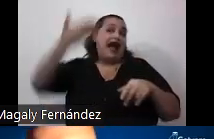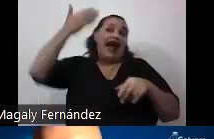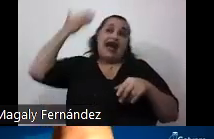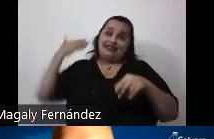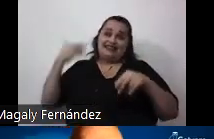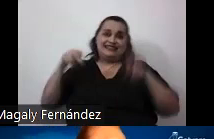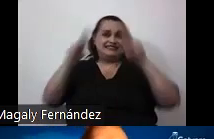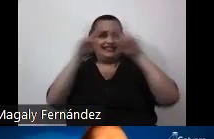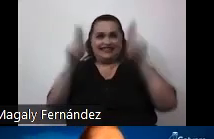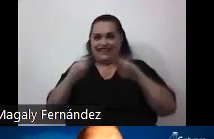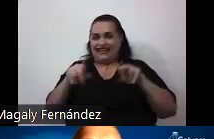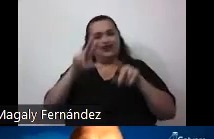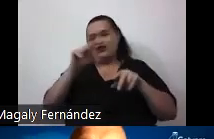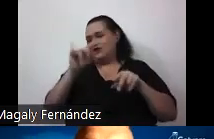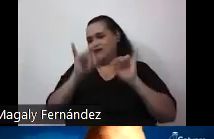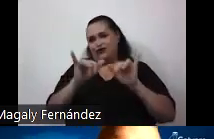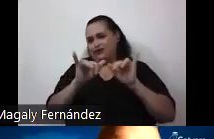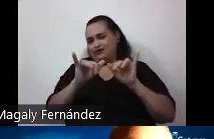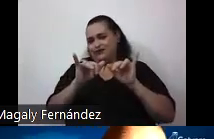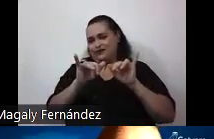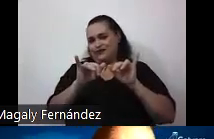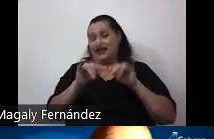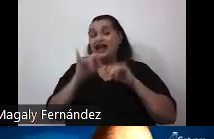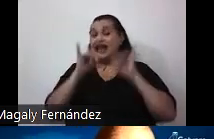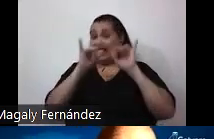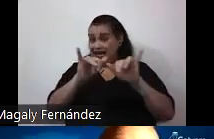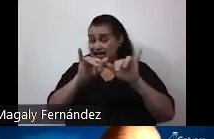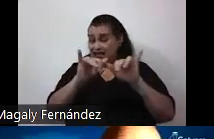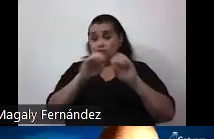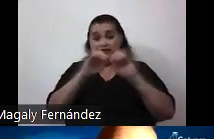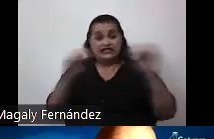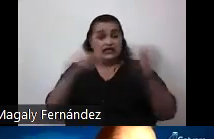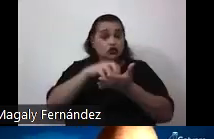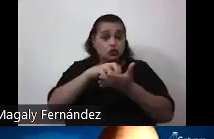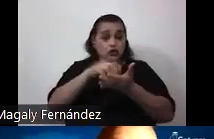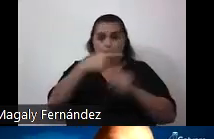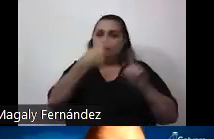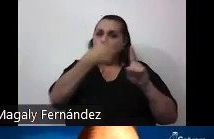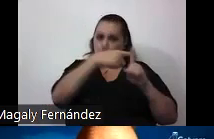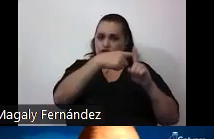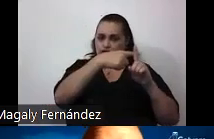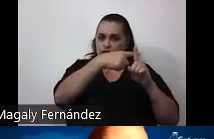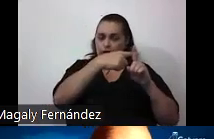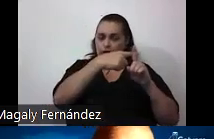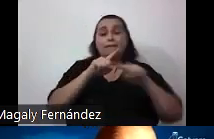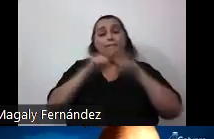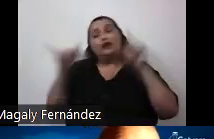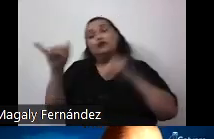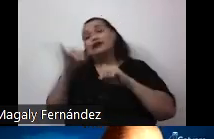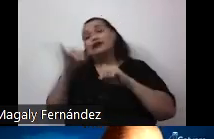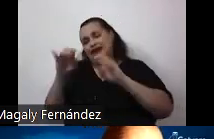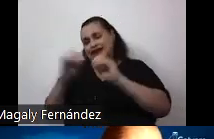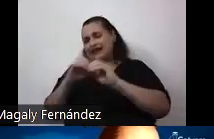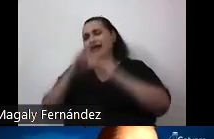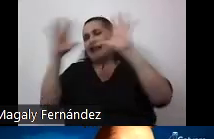internet por decirlo de algún modo eso sin duda es un factor positivo pero también está clarísimo y